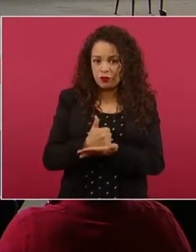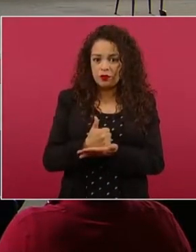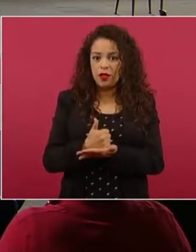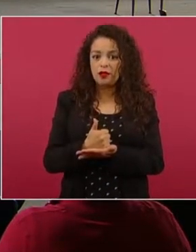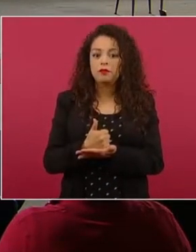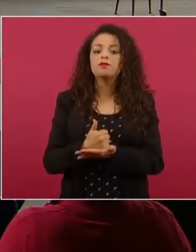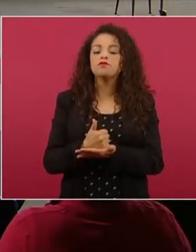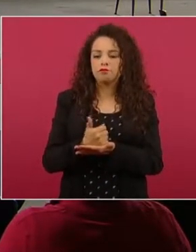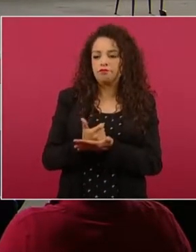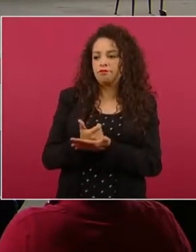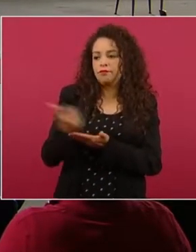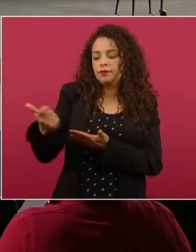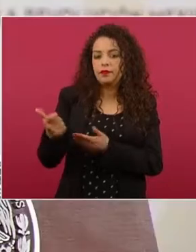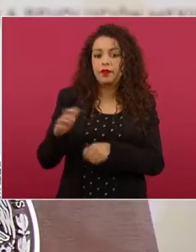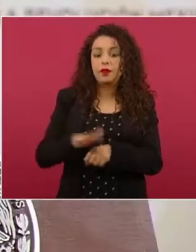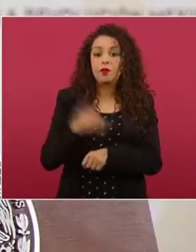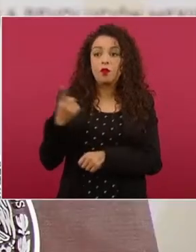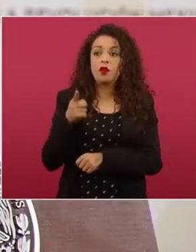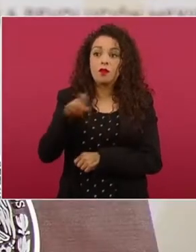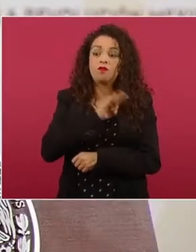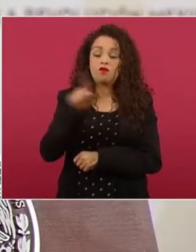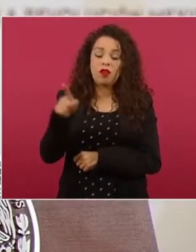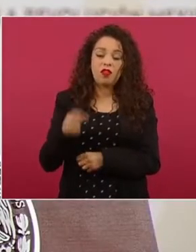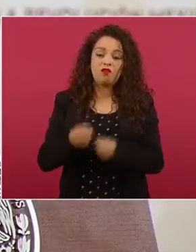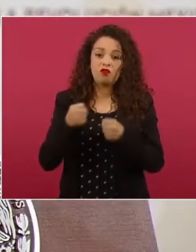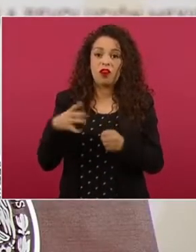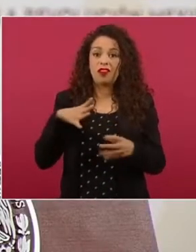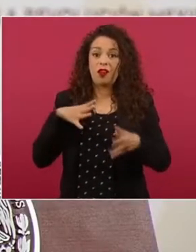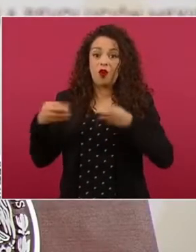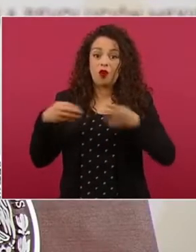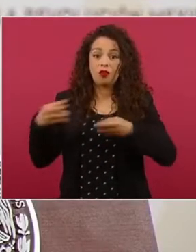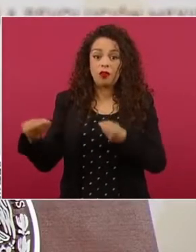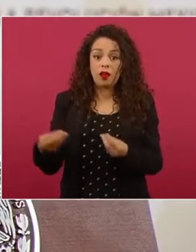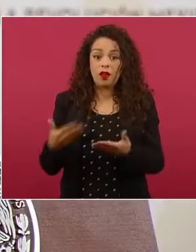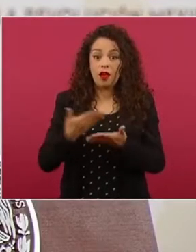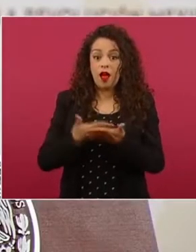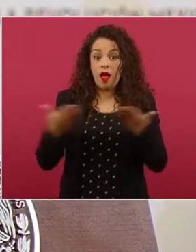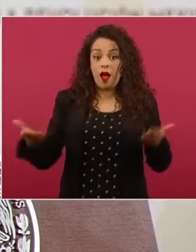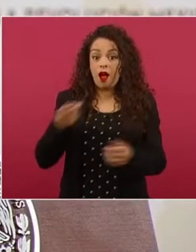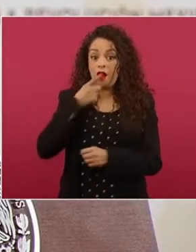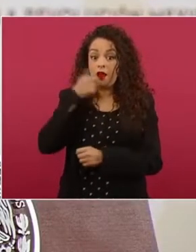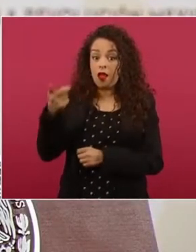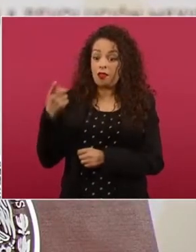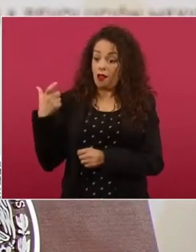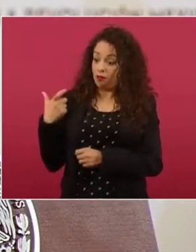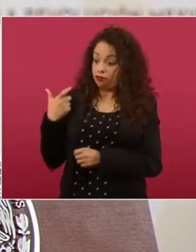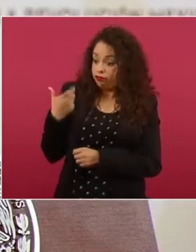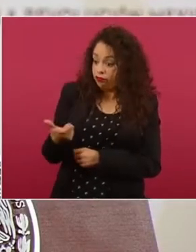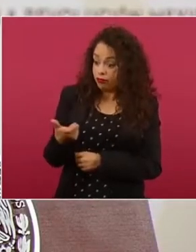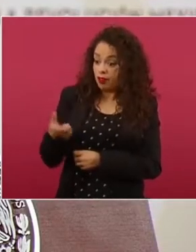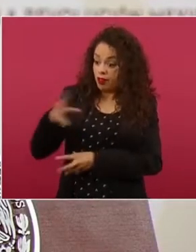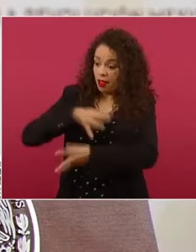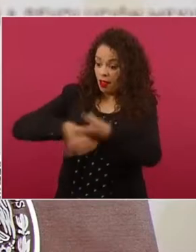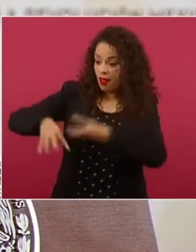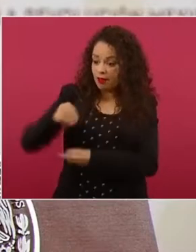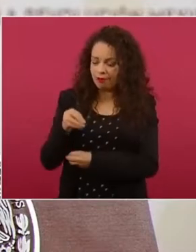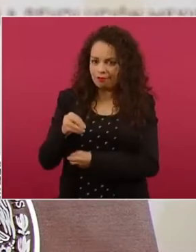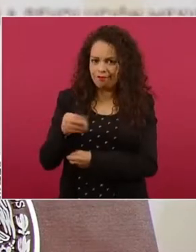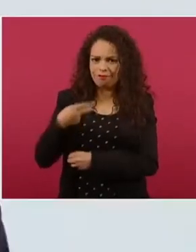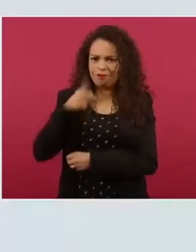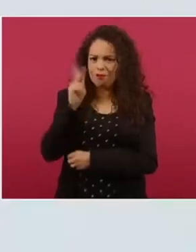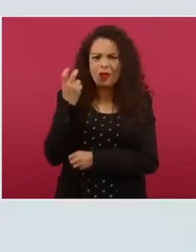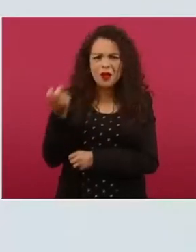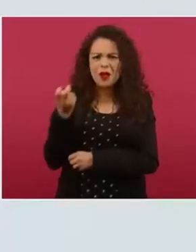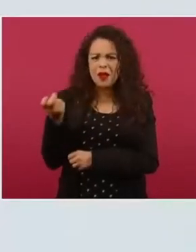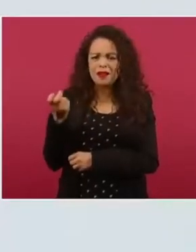riesgo de contagio. Sin embargo, ahora se los están cobrando, eso dice Reforma. Pero esta información es falsa.